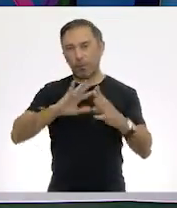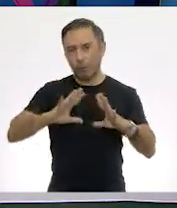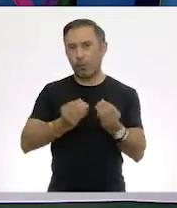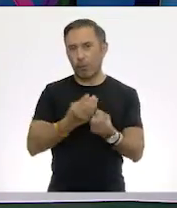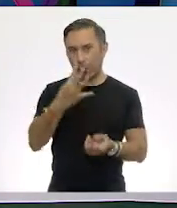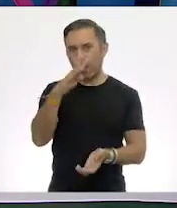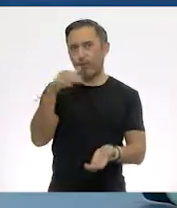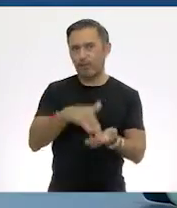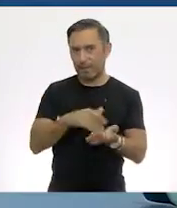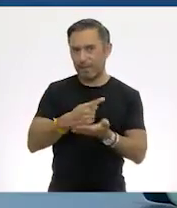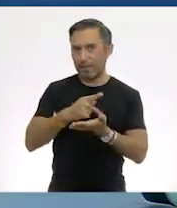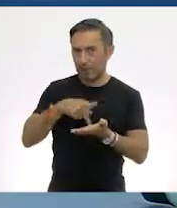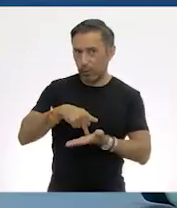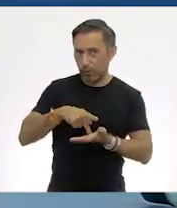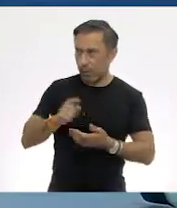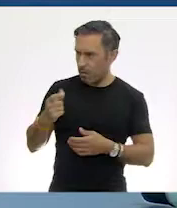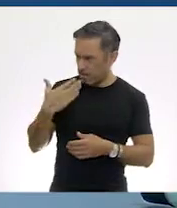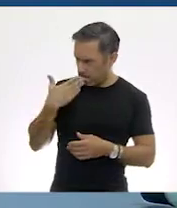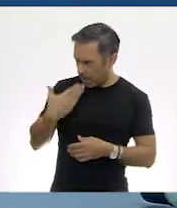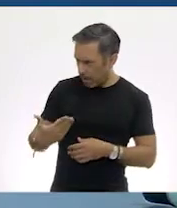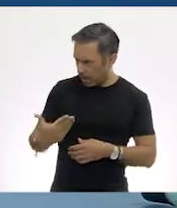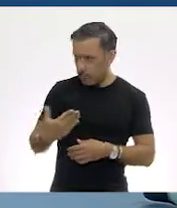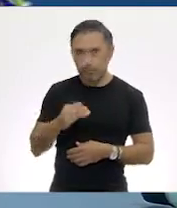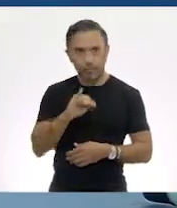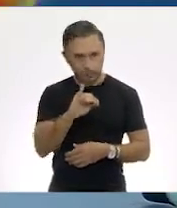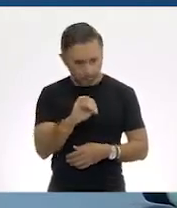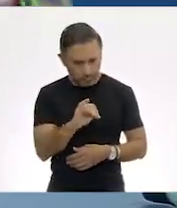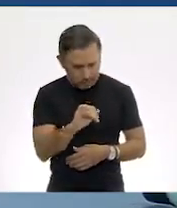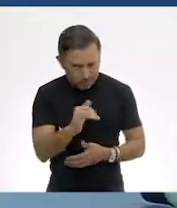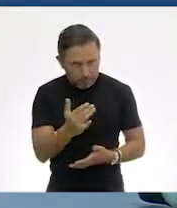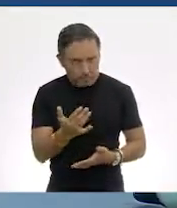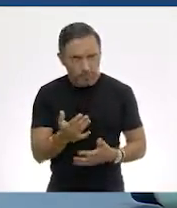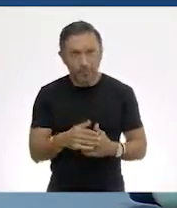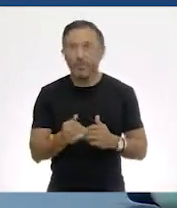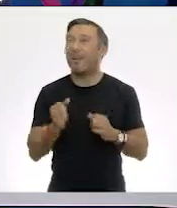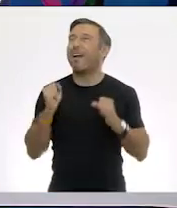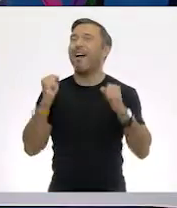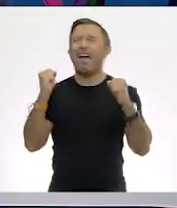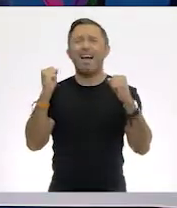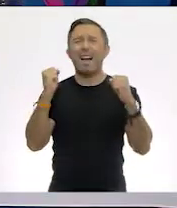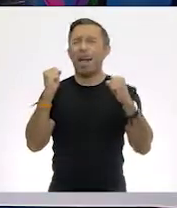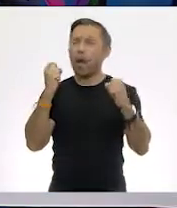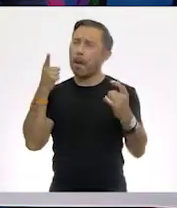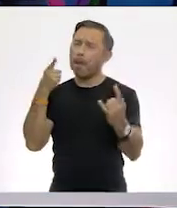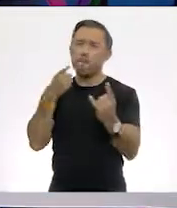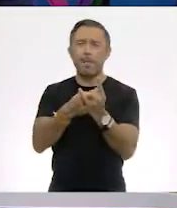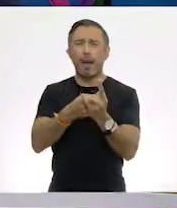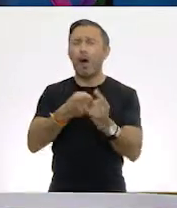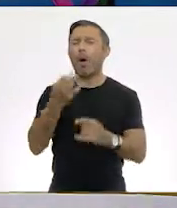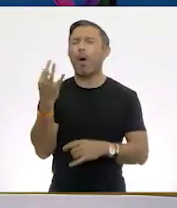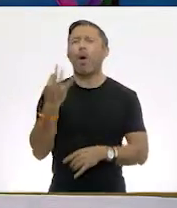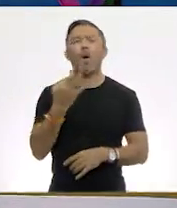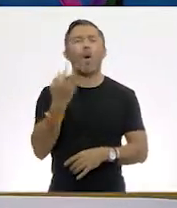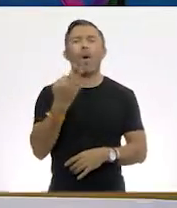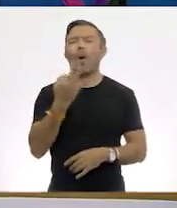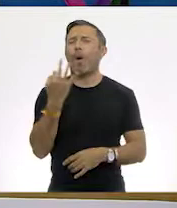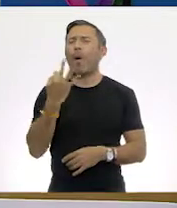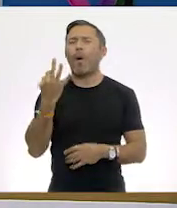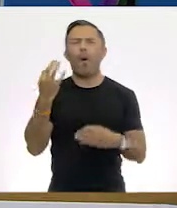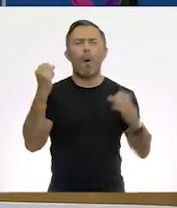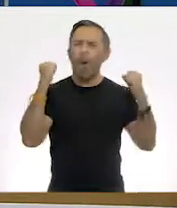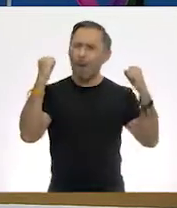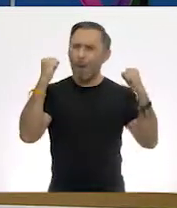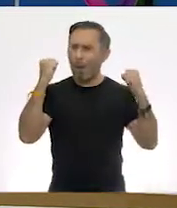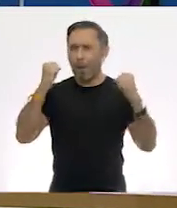¿En serio sí está bien? Sí, Ton. ¡Gol! Sí, muy bien. Golazo, golazo.